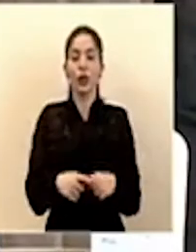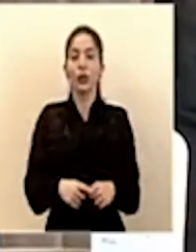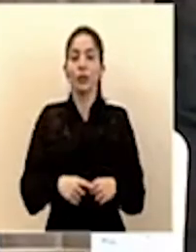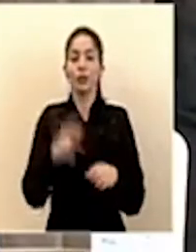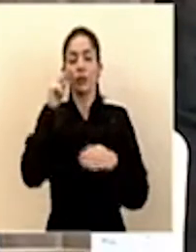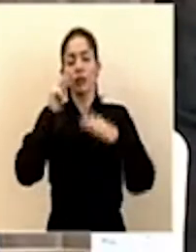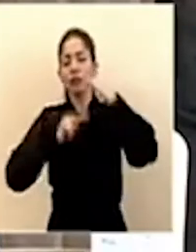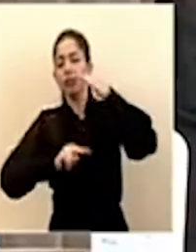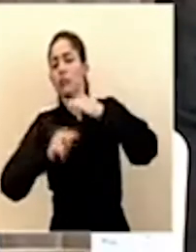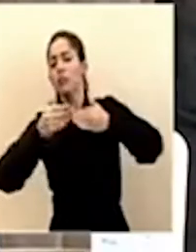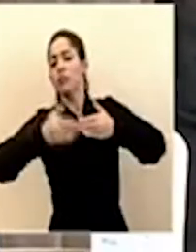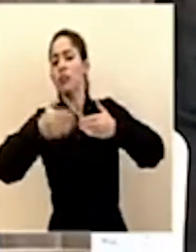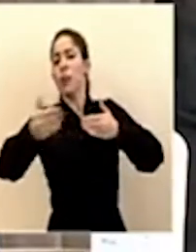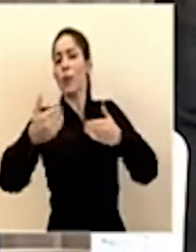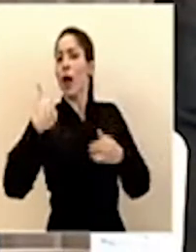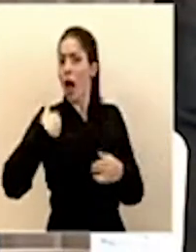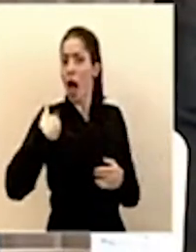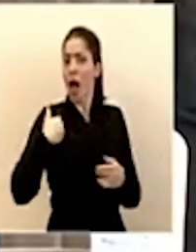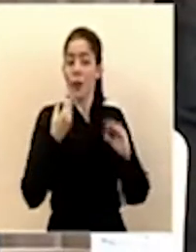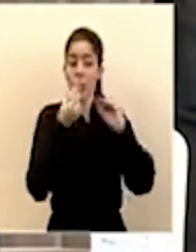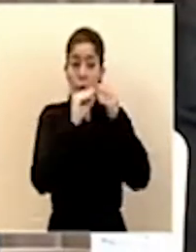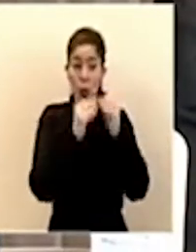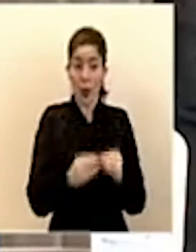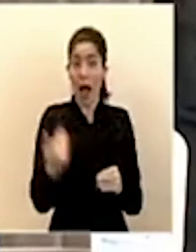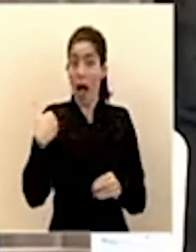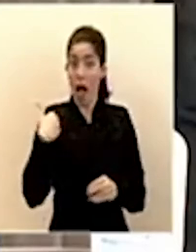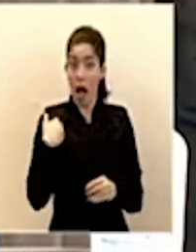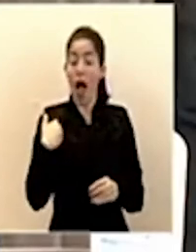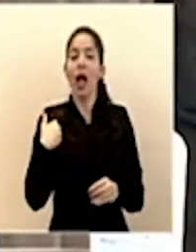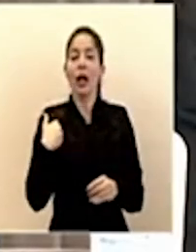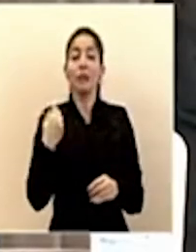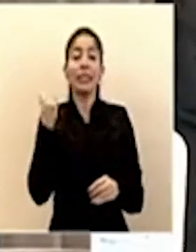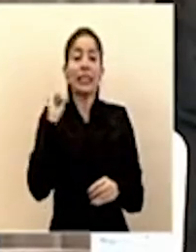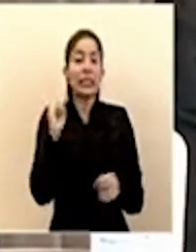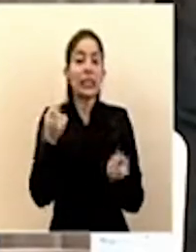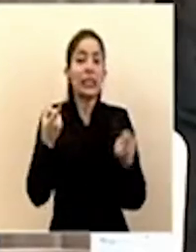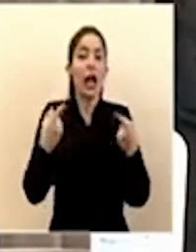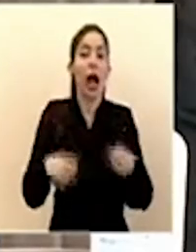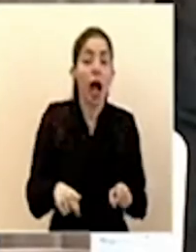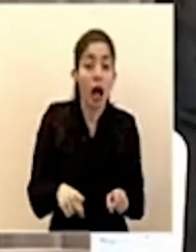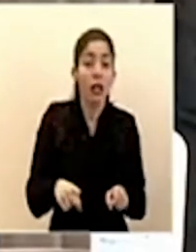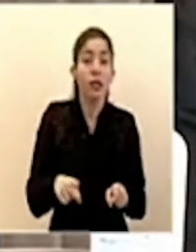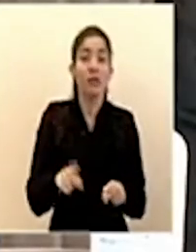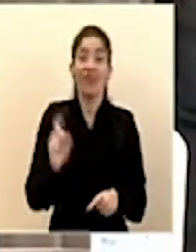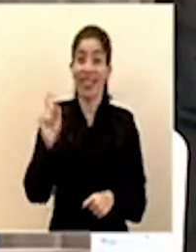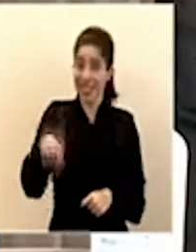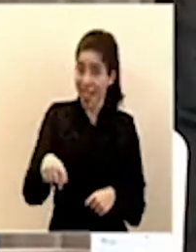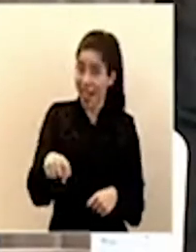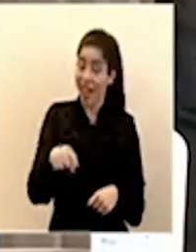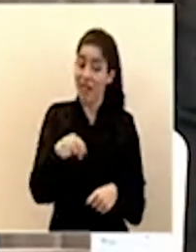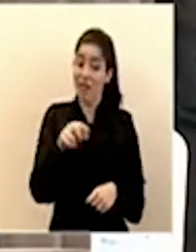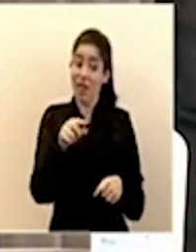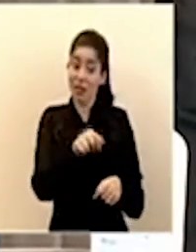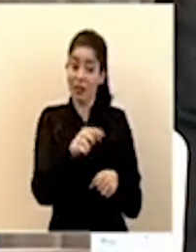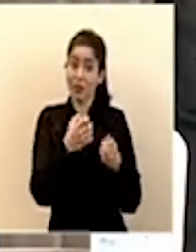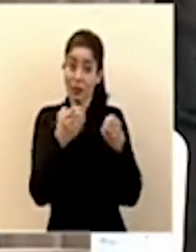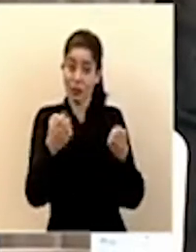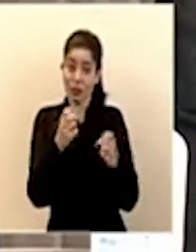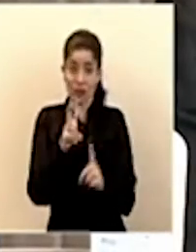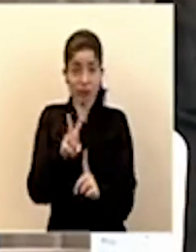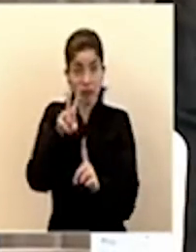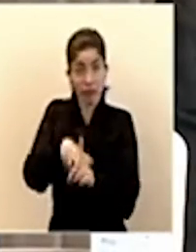proyecciones que tenemos, los números que tenemos es que, en caso de tener que usar este instrumento de